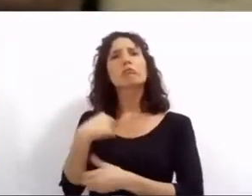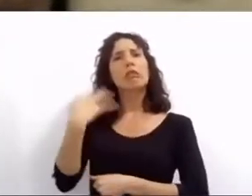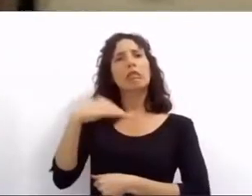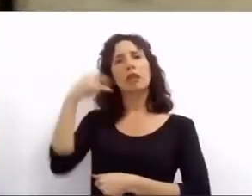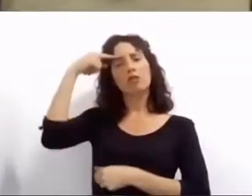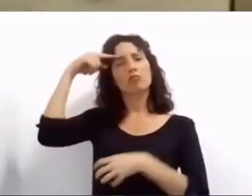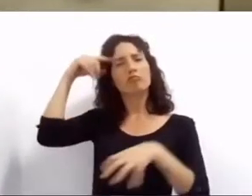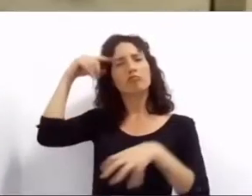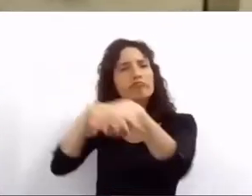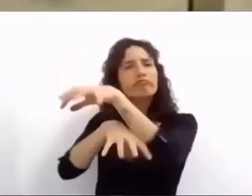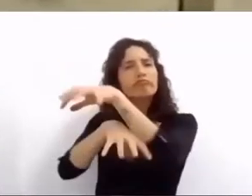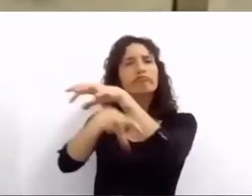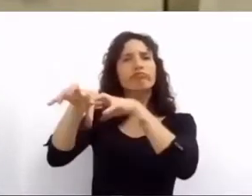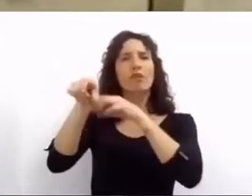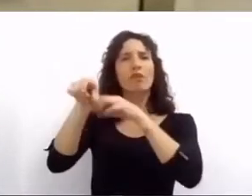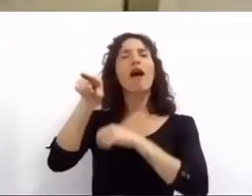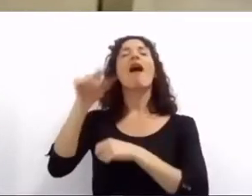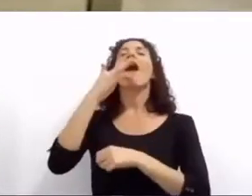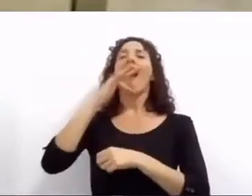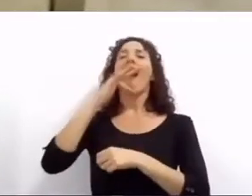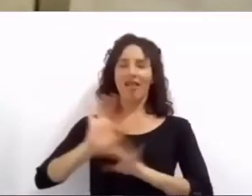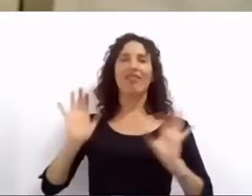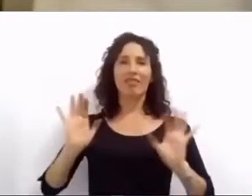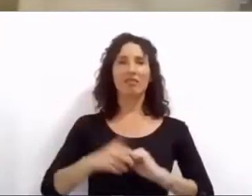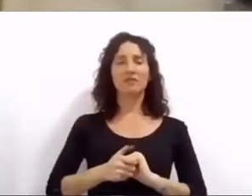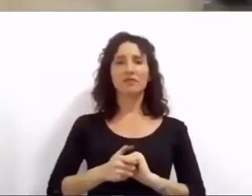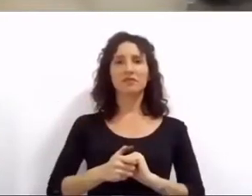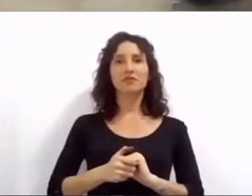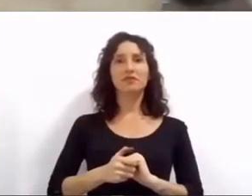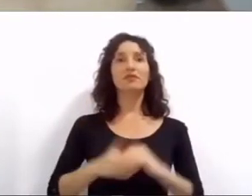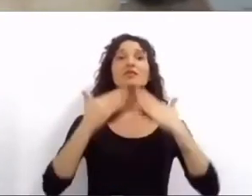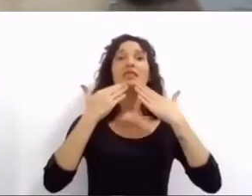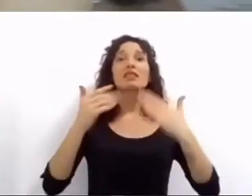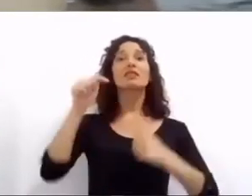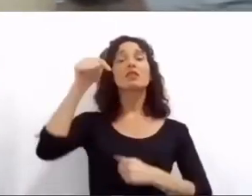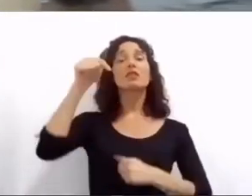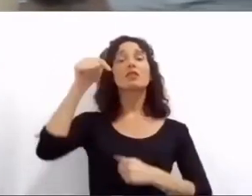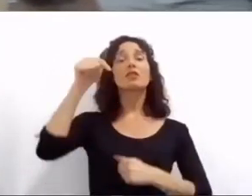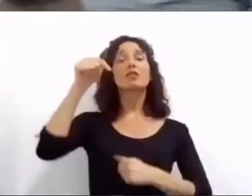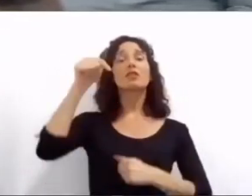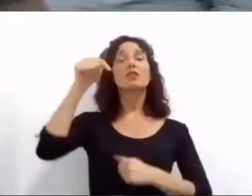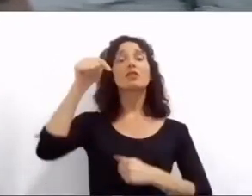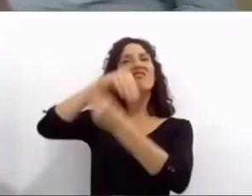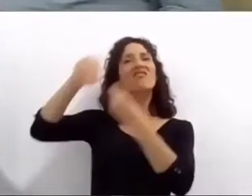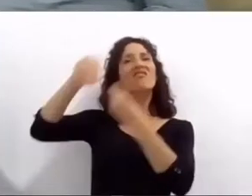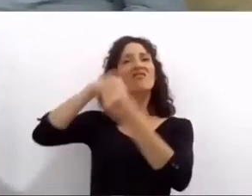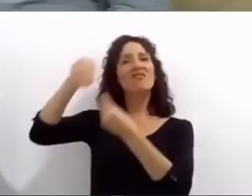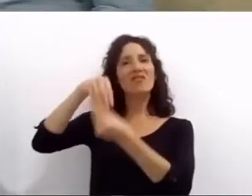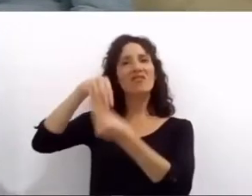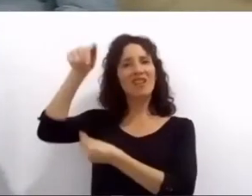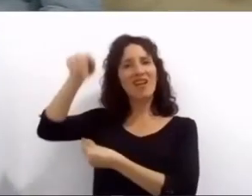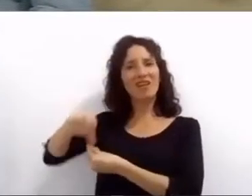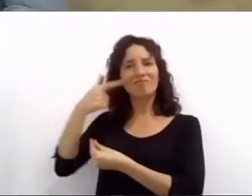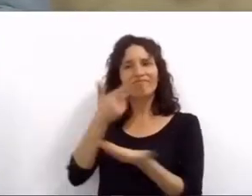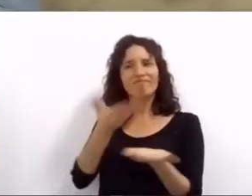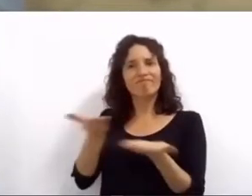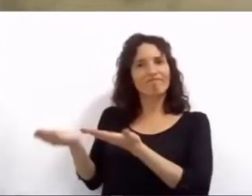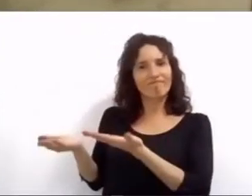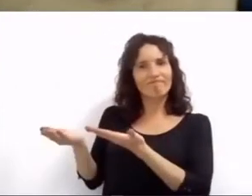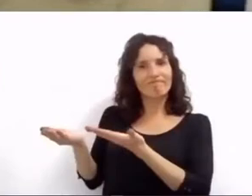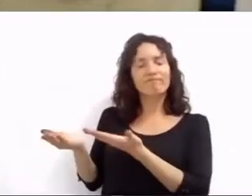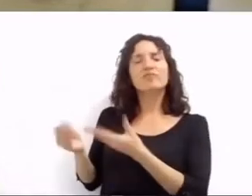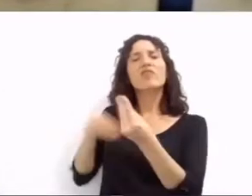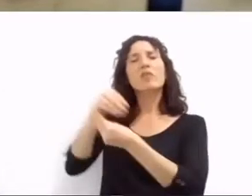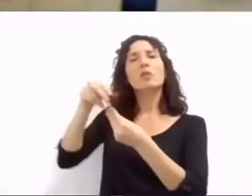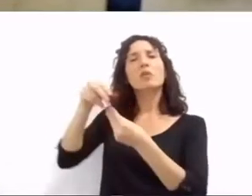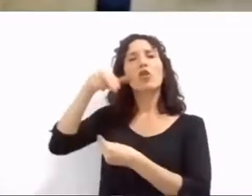Quiero agradecer especialmente que nos acompañen hoy la familia de Bocaccio Orellano, Edgardo y Noelia, y la familia